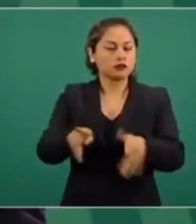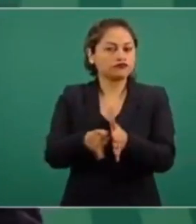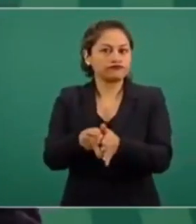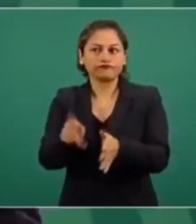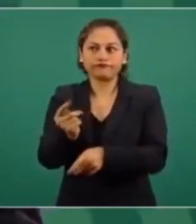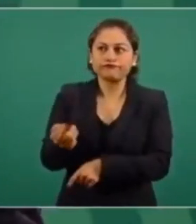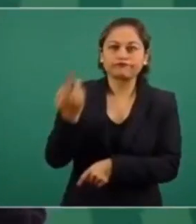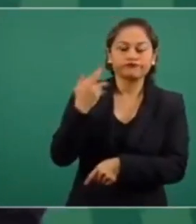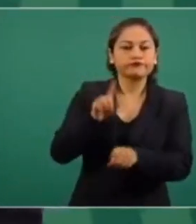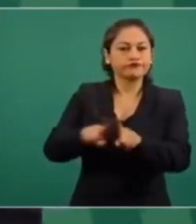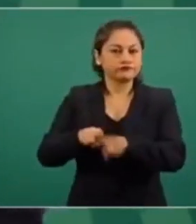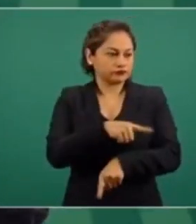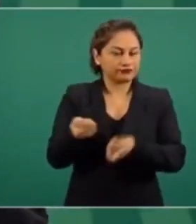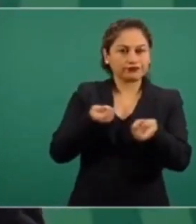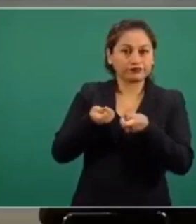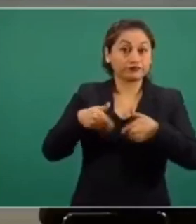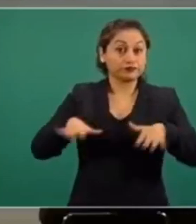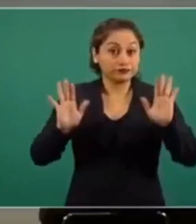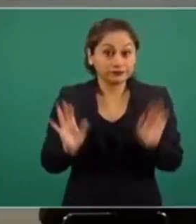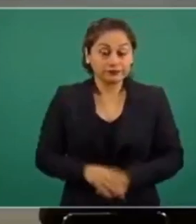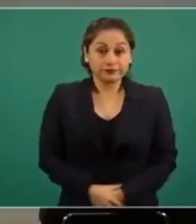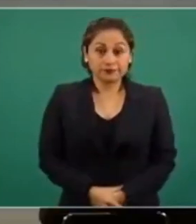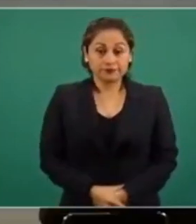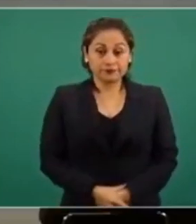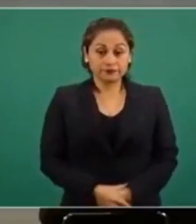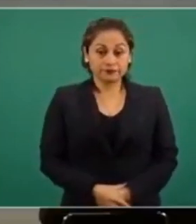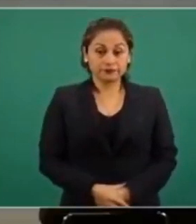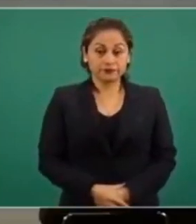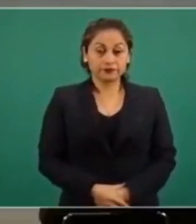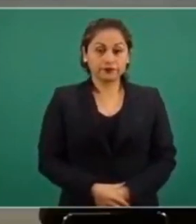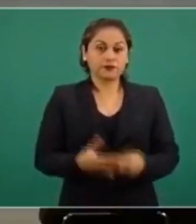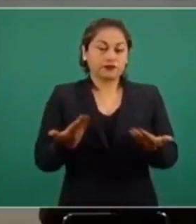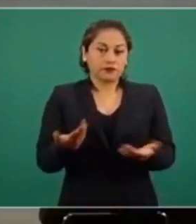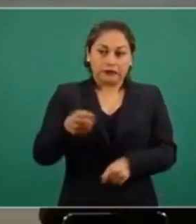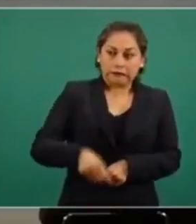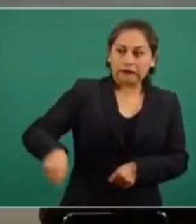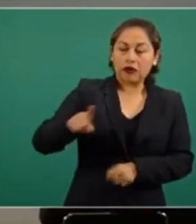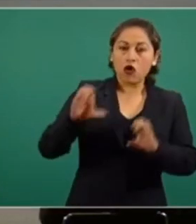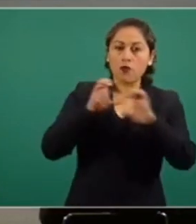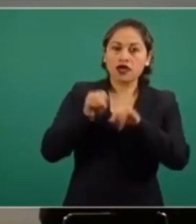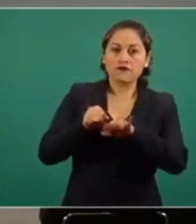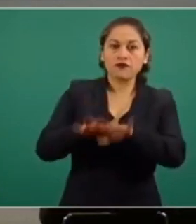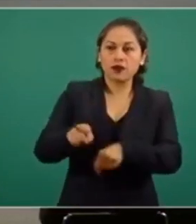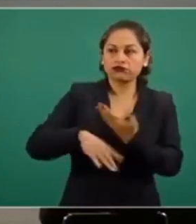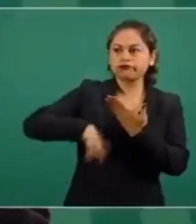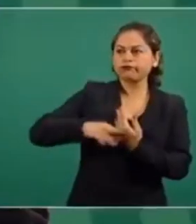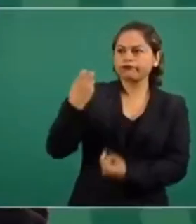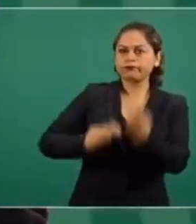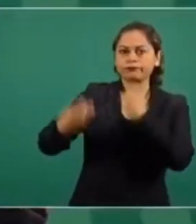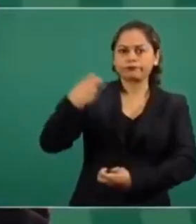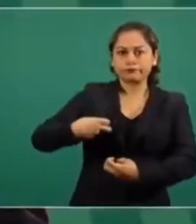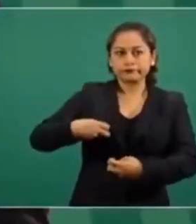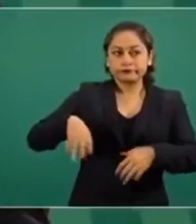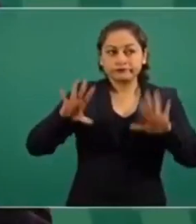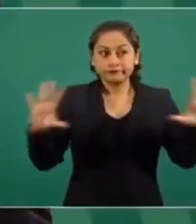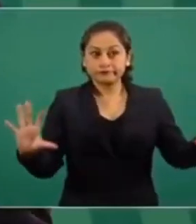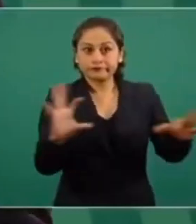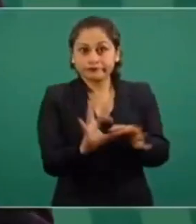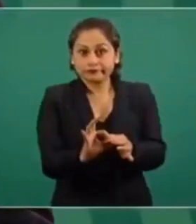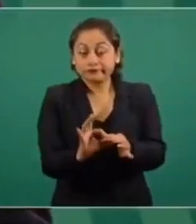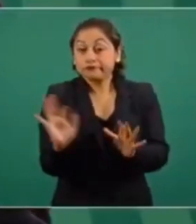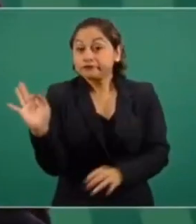y nos están constantemente atacando, pues a lo mejor logran